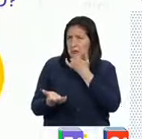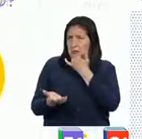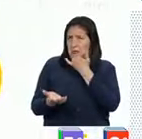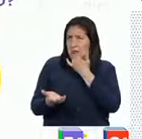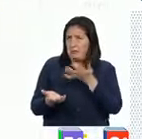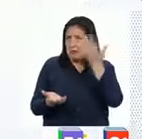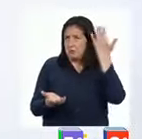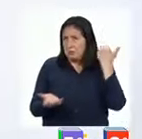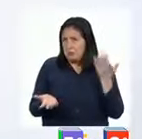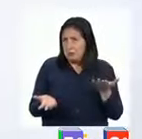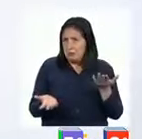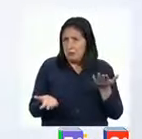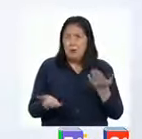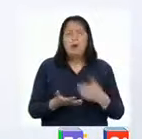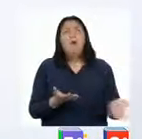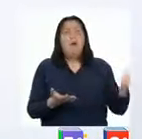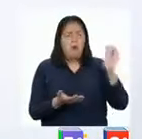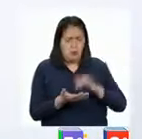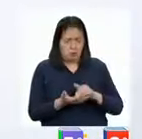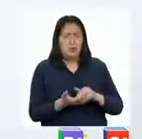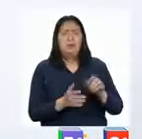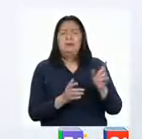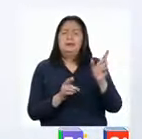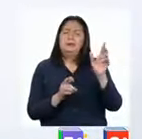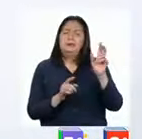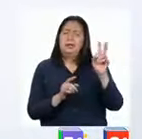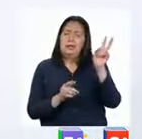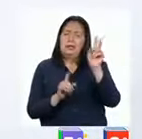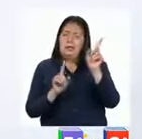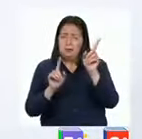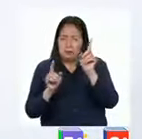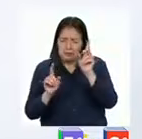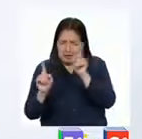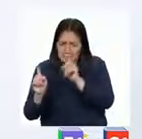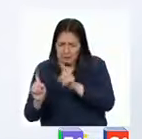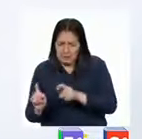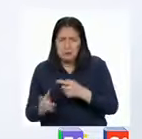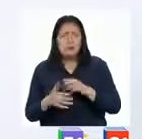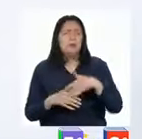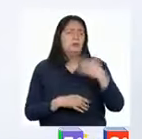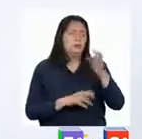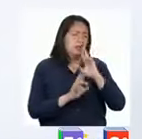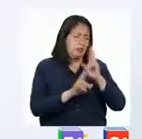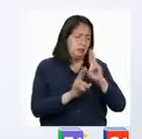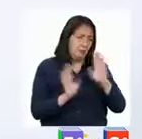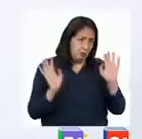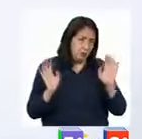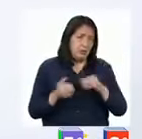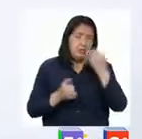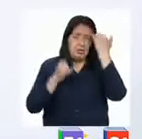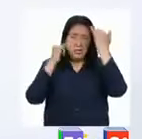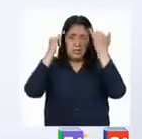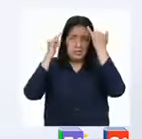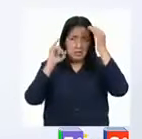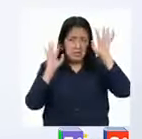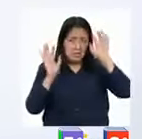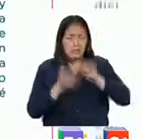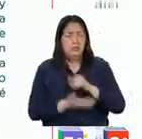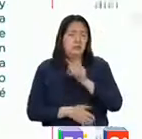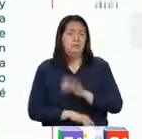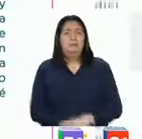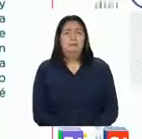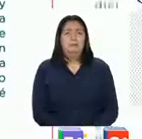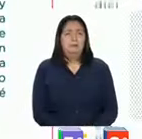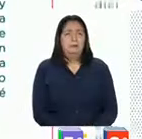sucedido? Volveré a leer las preguntas y luego me detendré para ir respondiendo según las ideas que me surjan en el